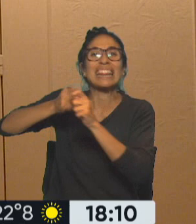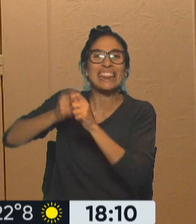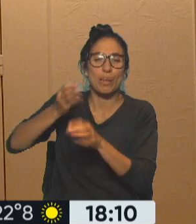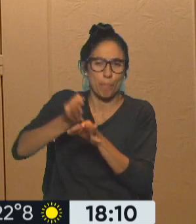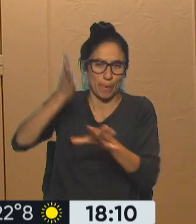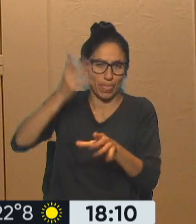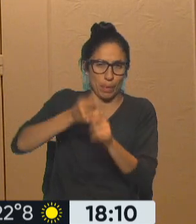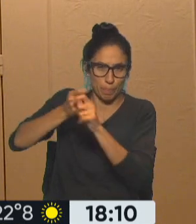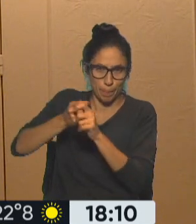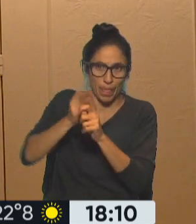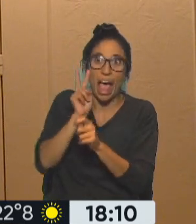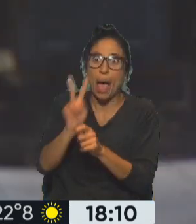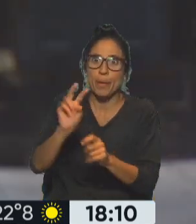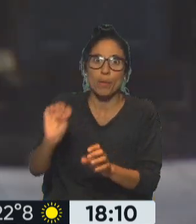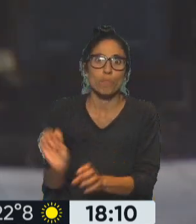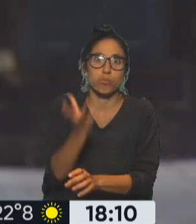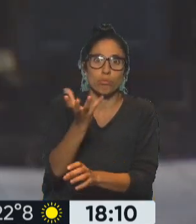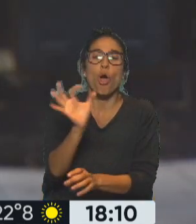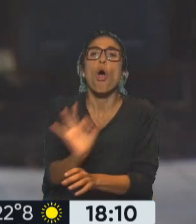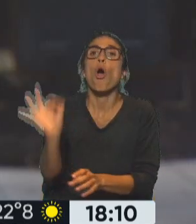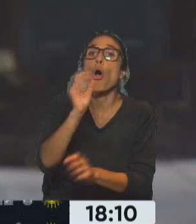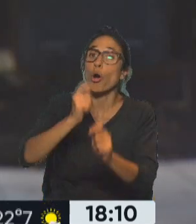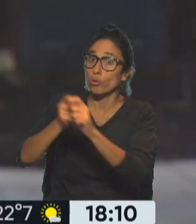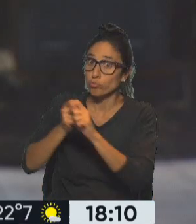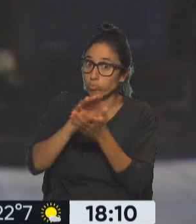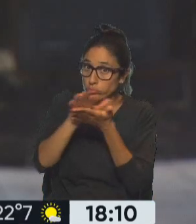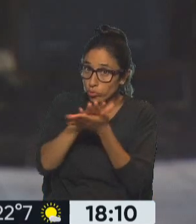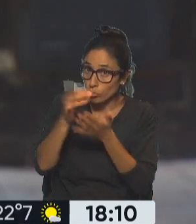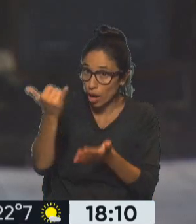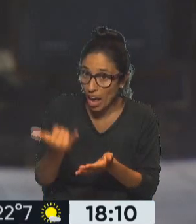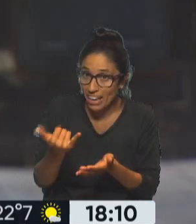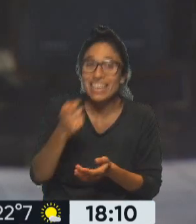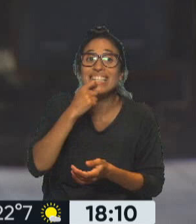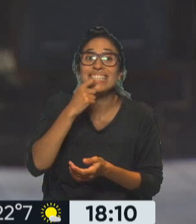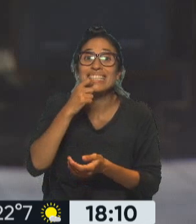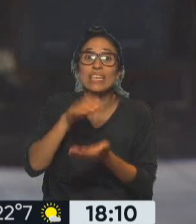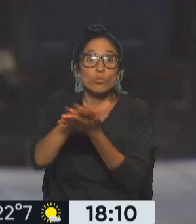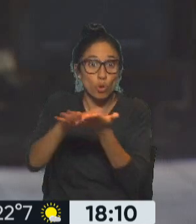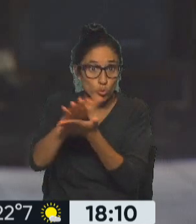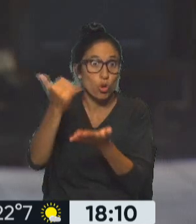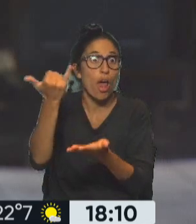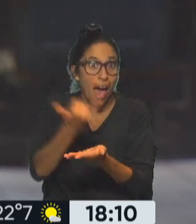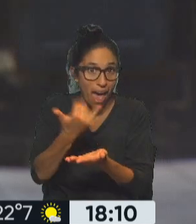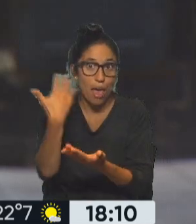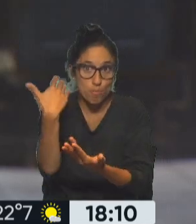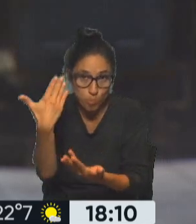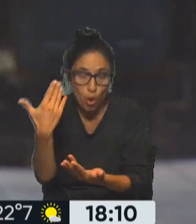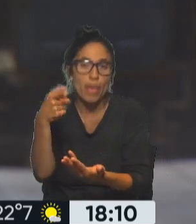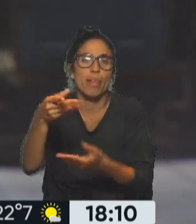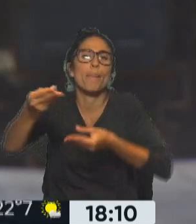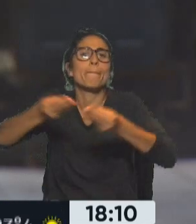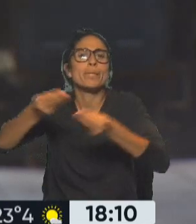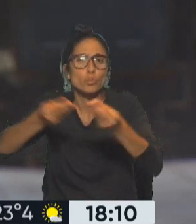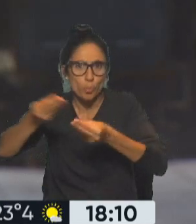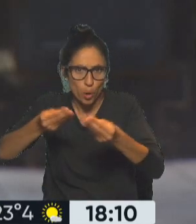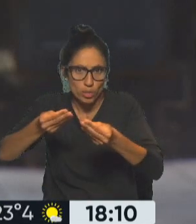electrodoméstico tiene arreglo. En caso de tener arreglo, lo que tiene que decir es cuánto sale el arreglo. En caso de estar quemado, tiene